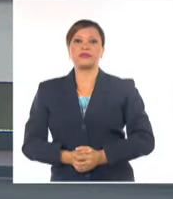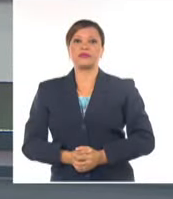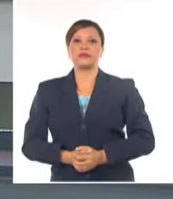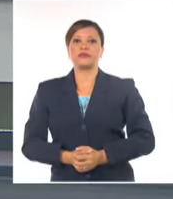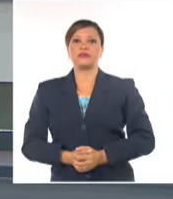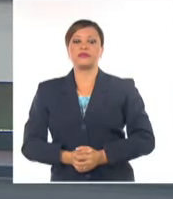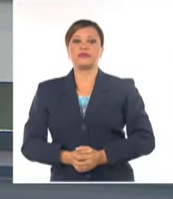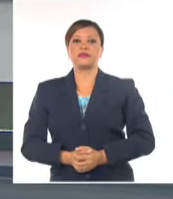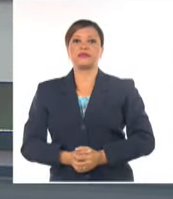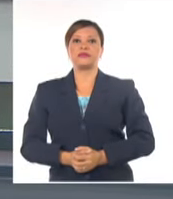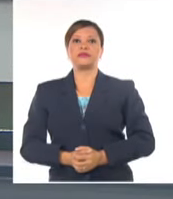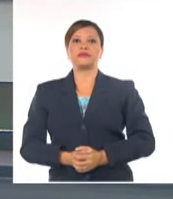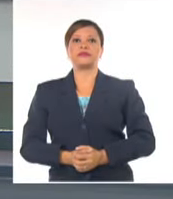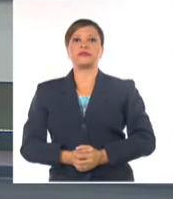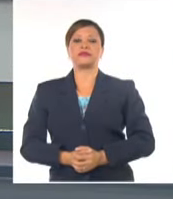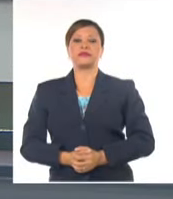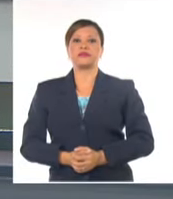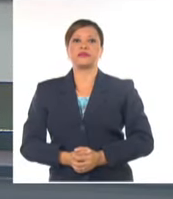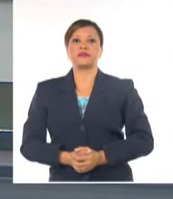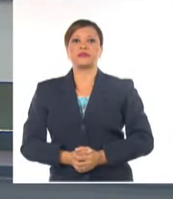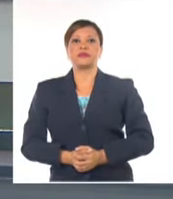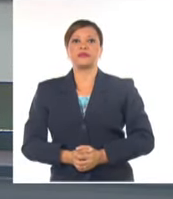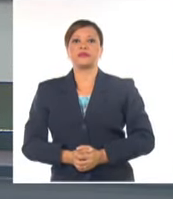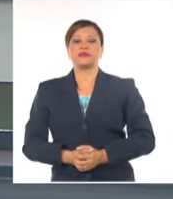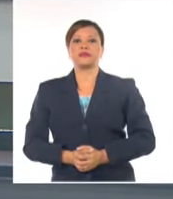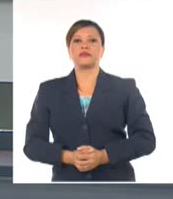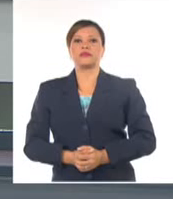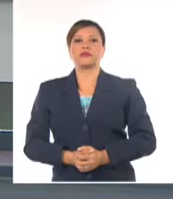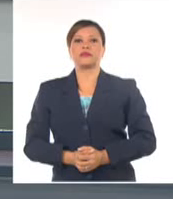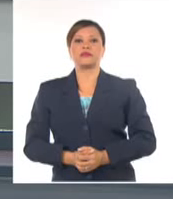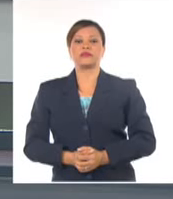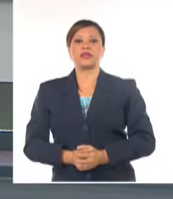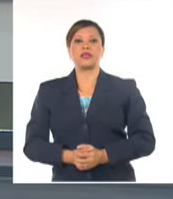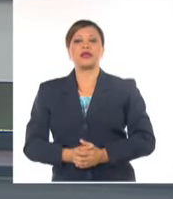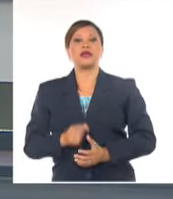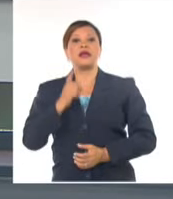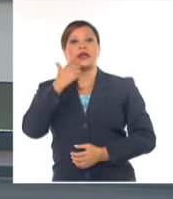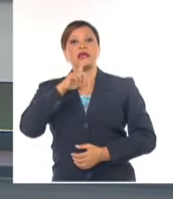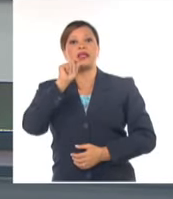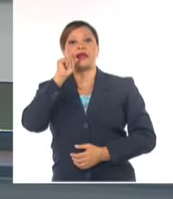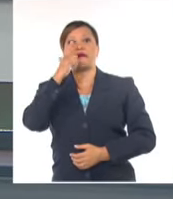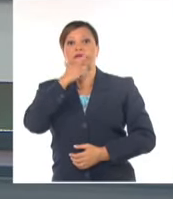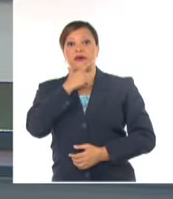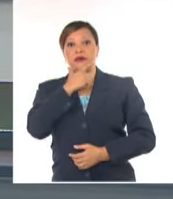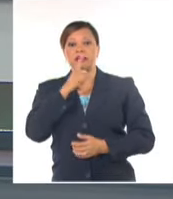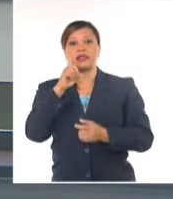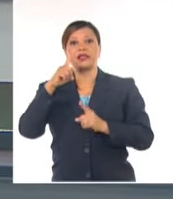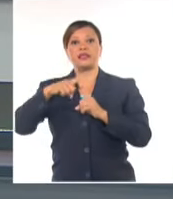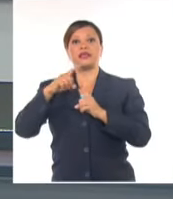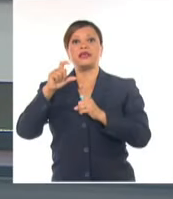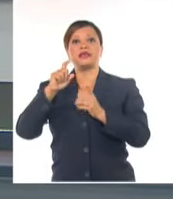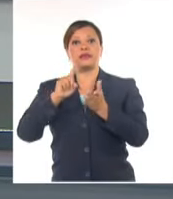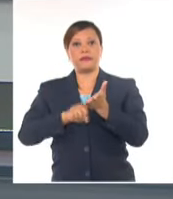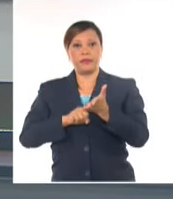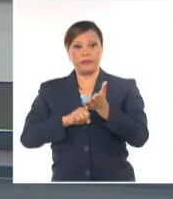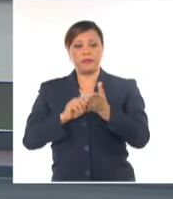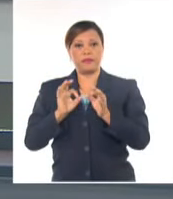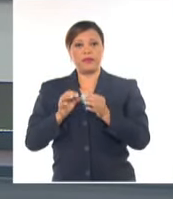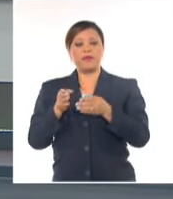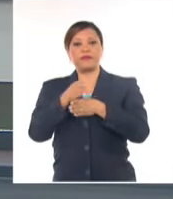los estados miembros de la alianza bolivariana para los pueblos de nuestra américa tratado de comercio de los pueblos alba tcp